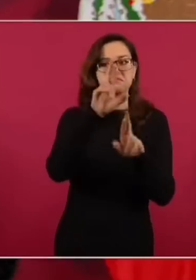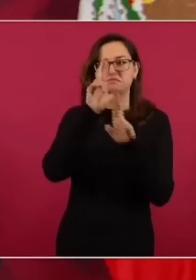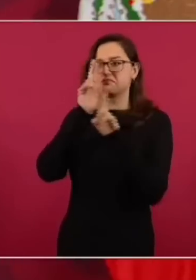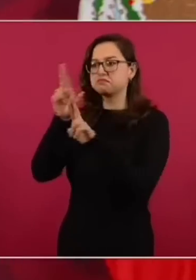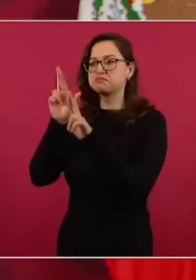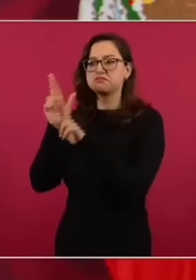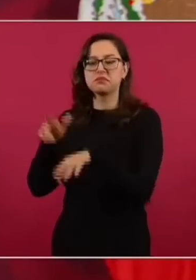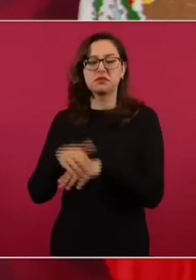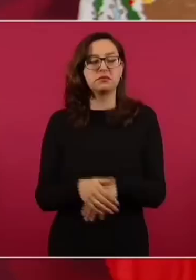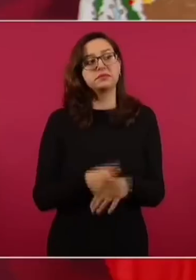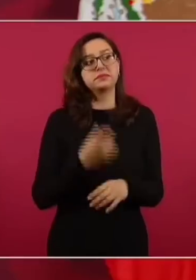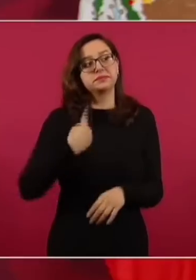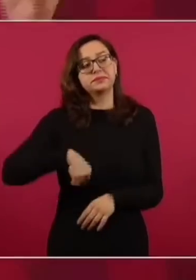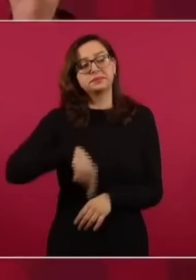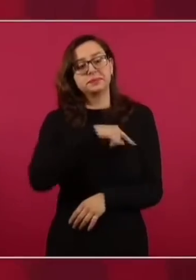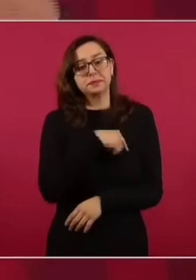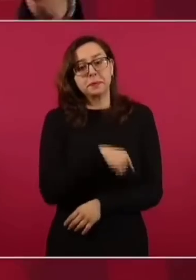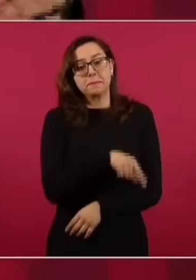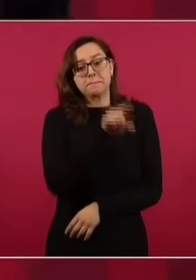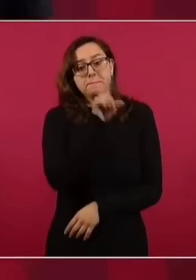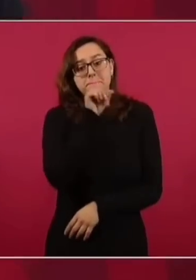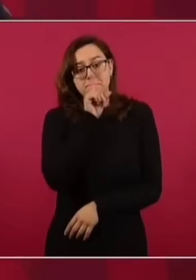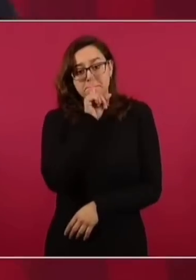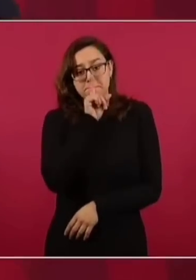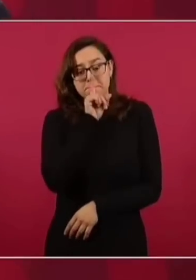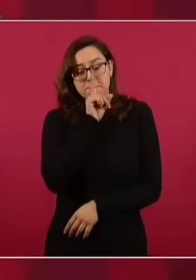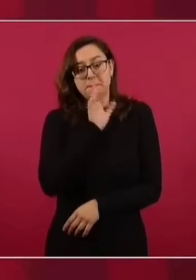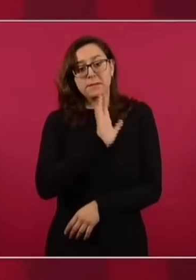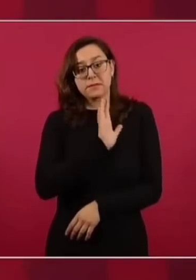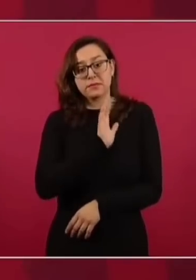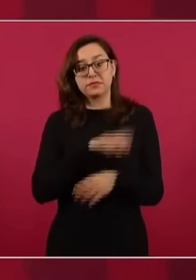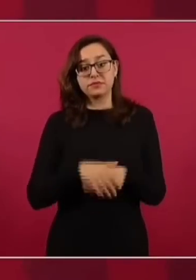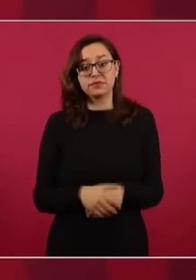quedamos callados, pues eso va a continuar.